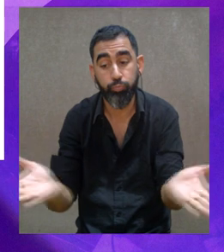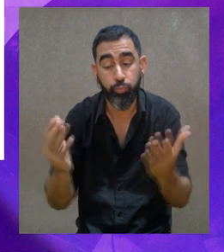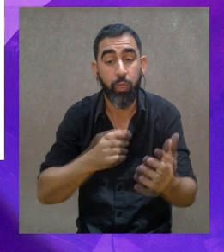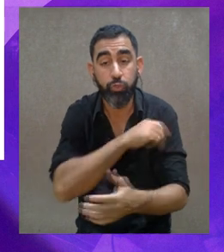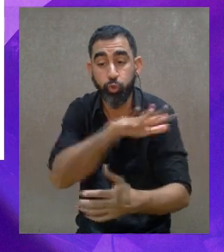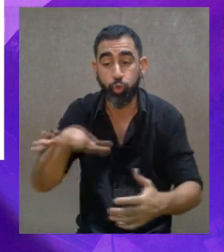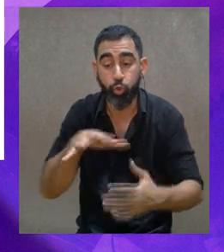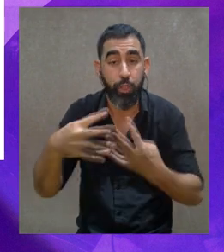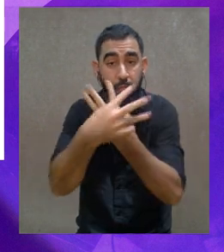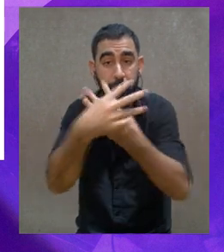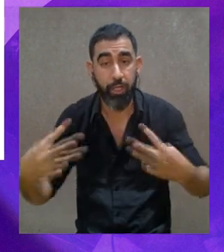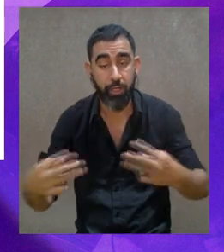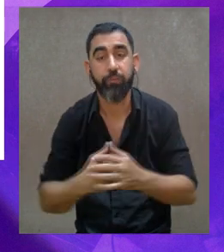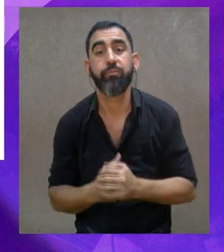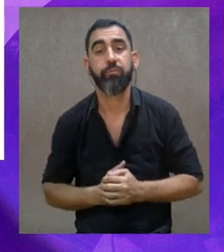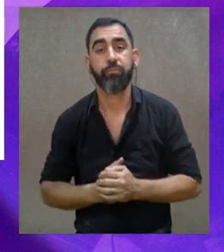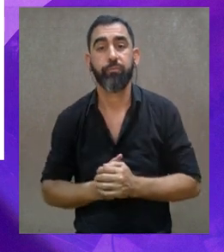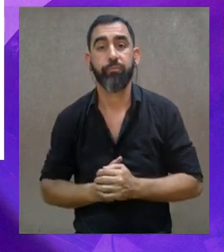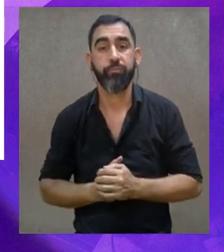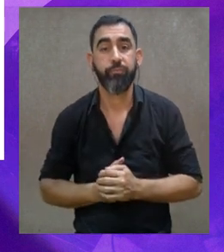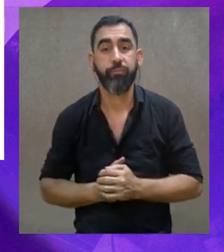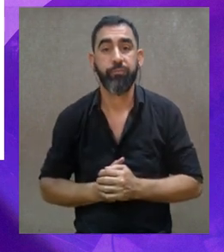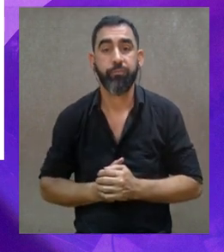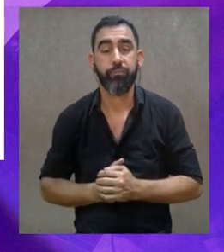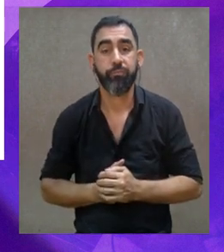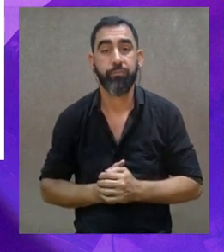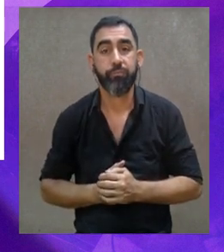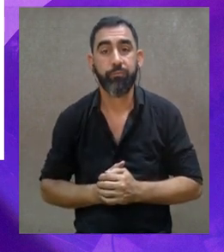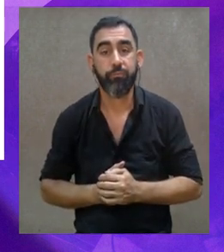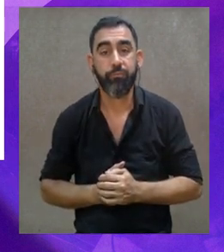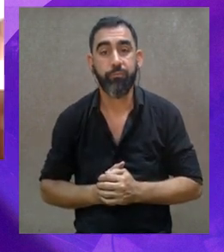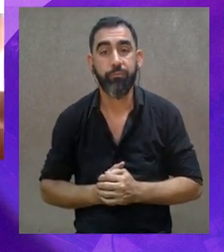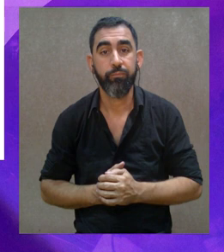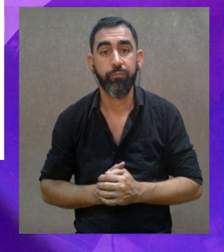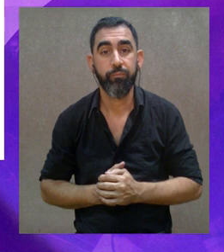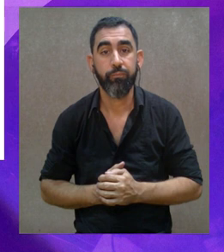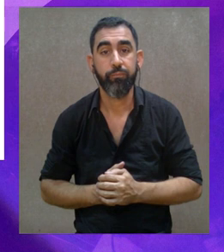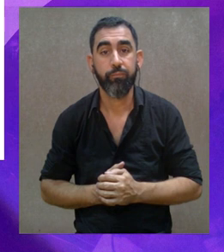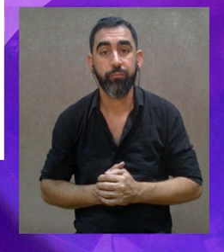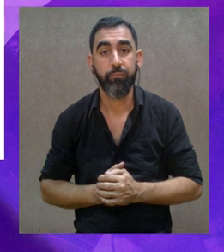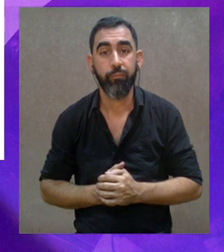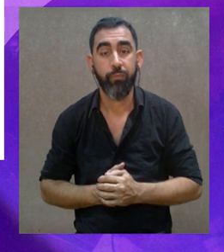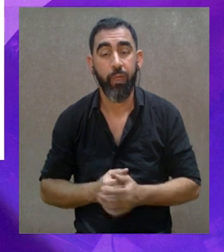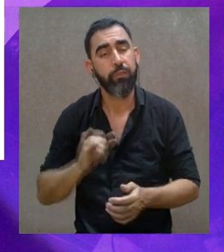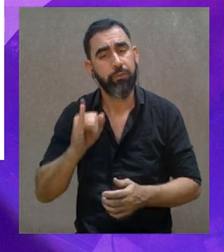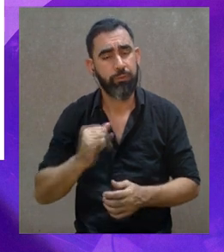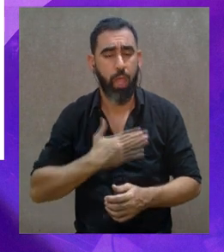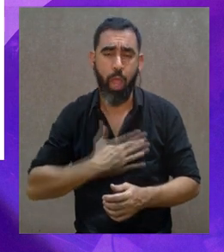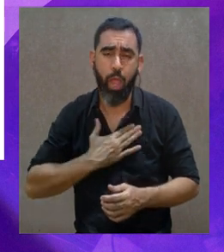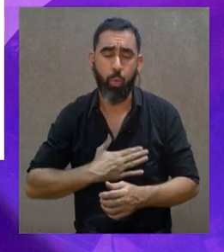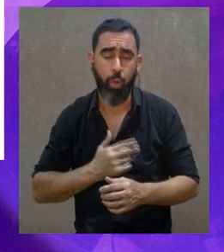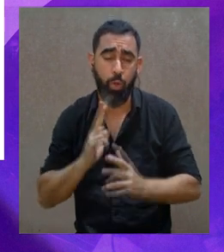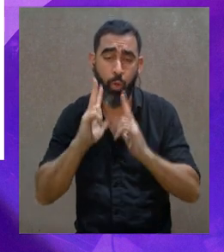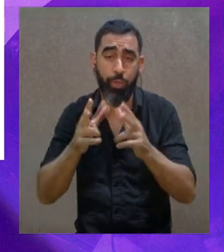el dulce de leche a que la cultura sí, la cultura no, y que sirve y que nos hace mejores personas, es algo físico que realmente